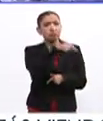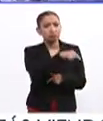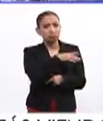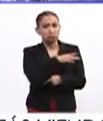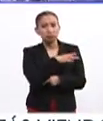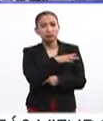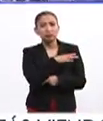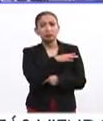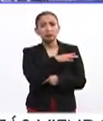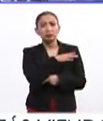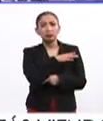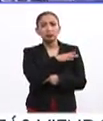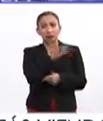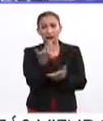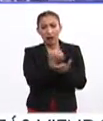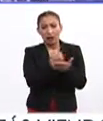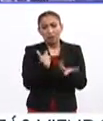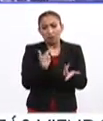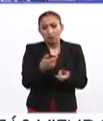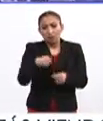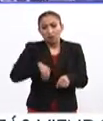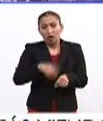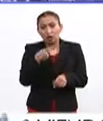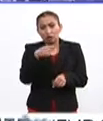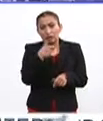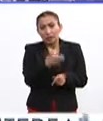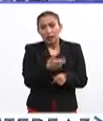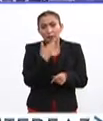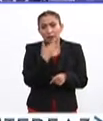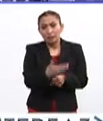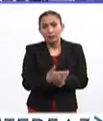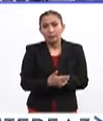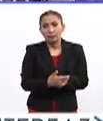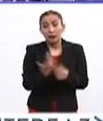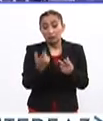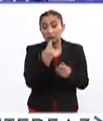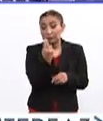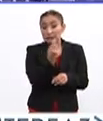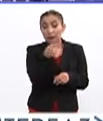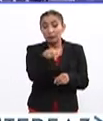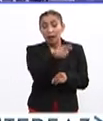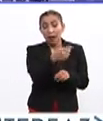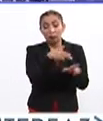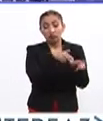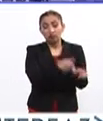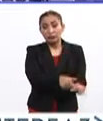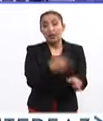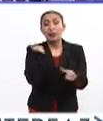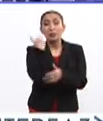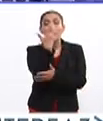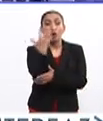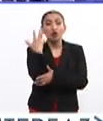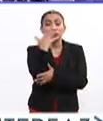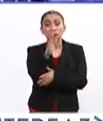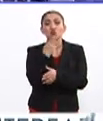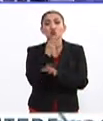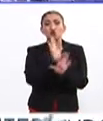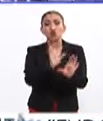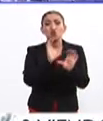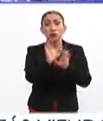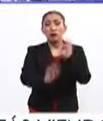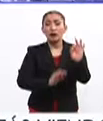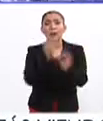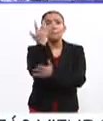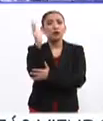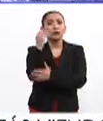un ingreso, y eso es imprescindible para conservar los bosques. Los bosques no